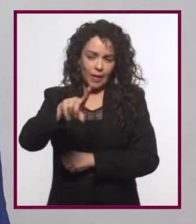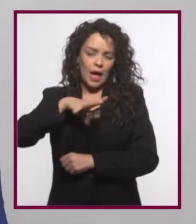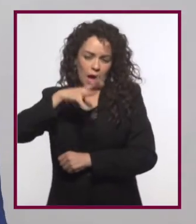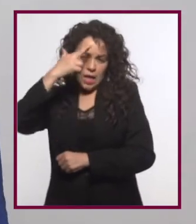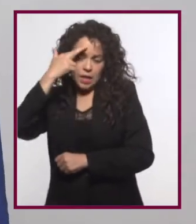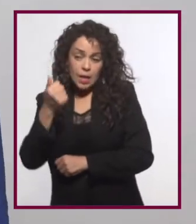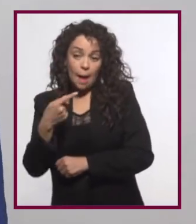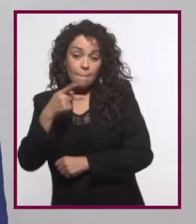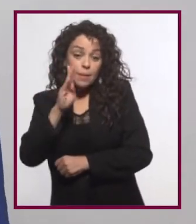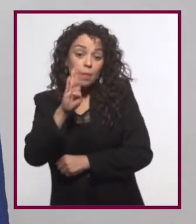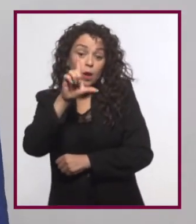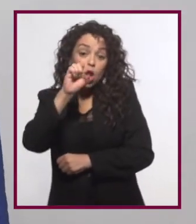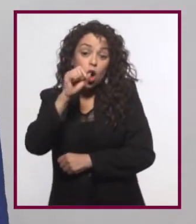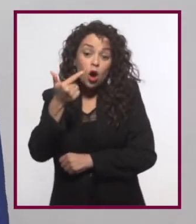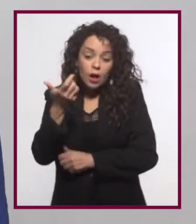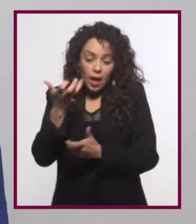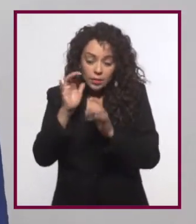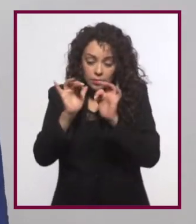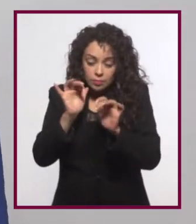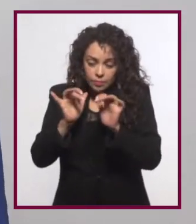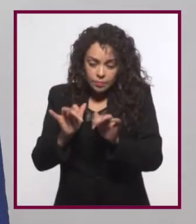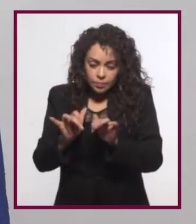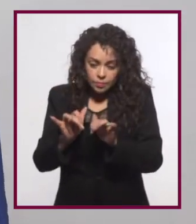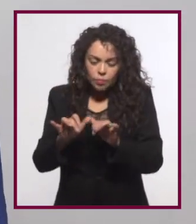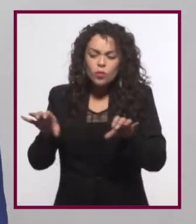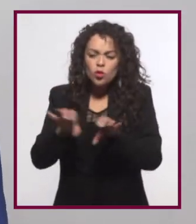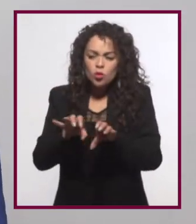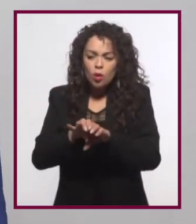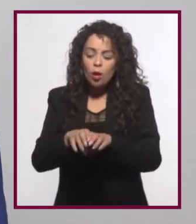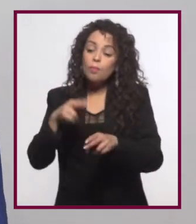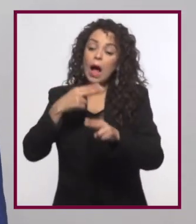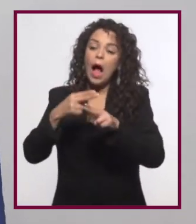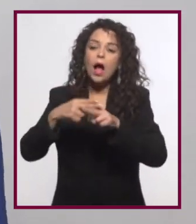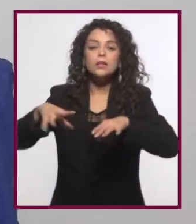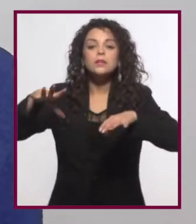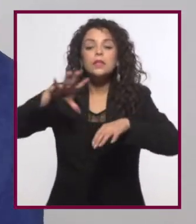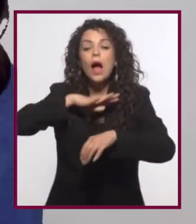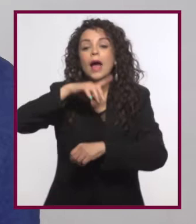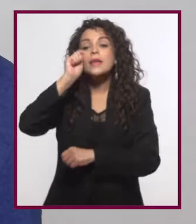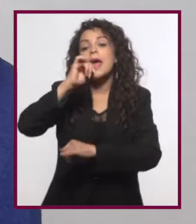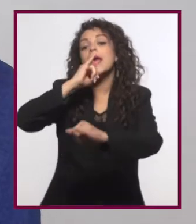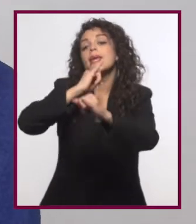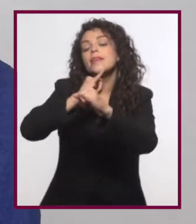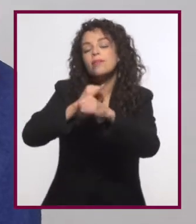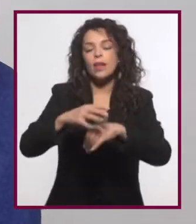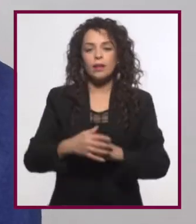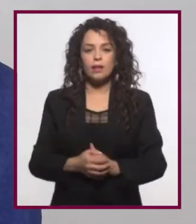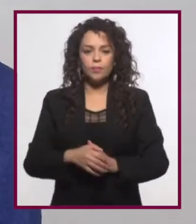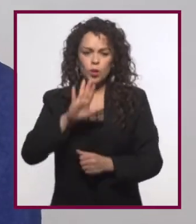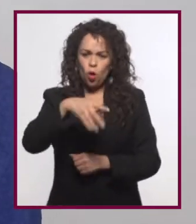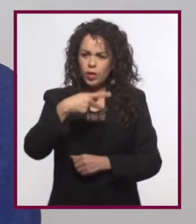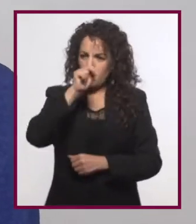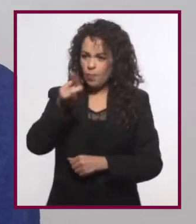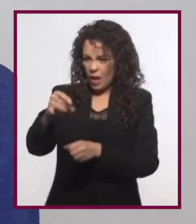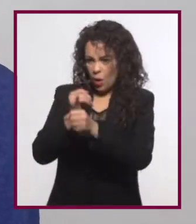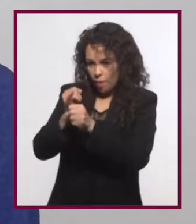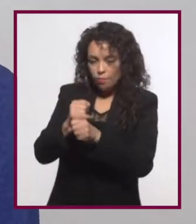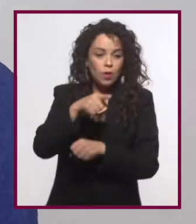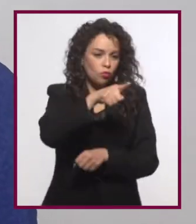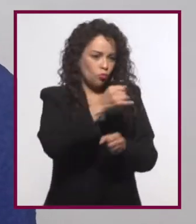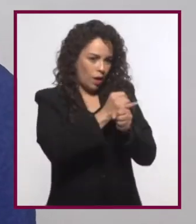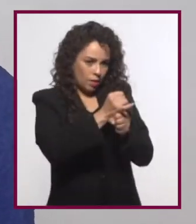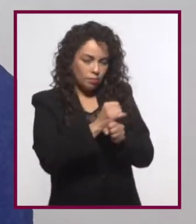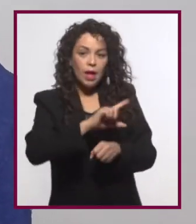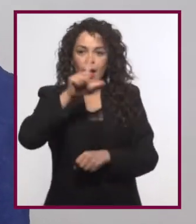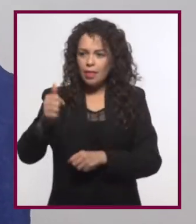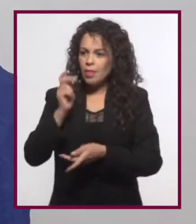pero los blogs como tales no nacieron hasta que se inventó el internet. Oye, ¿y si cada quien investiga por su lado y regresamos en